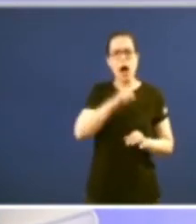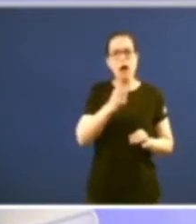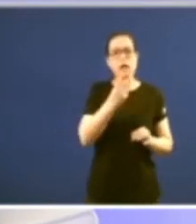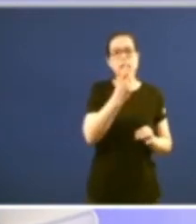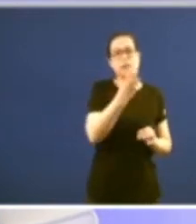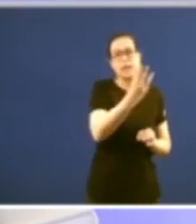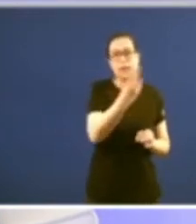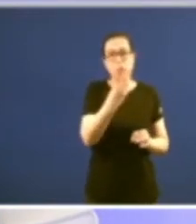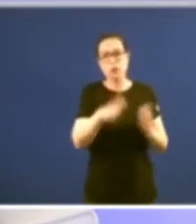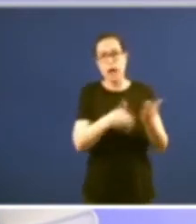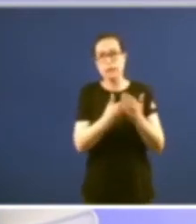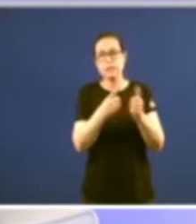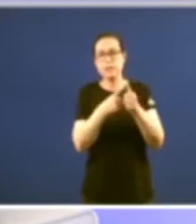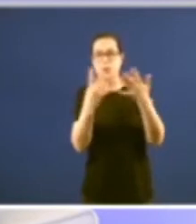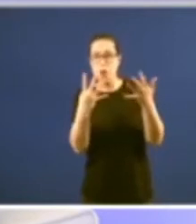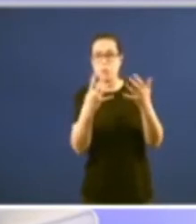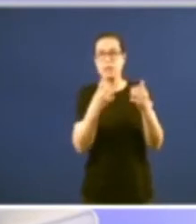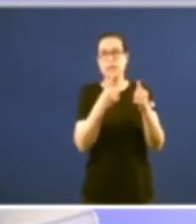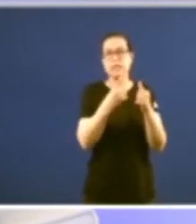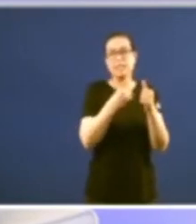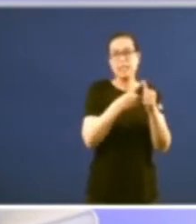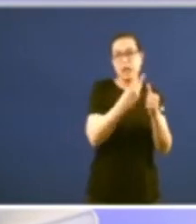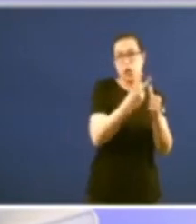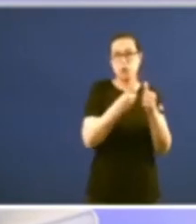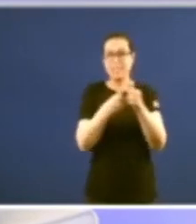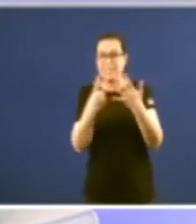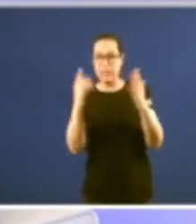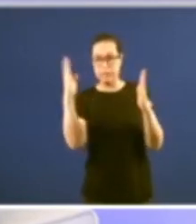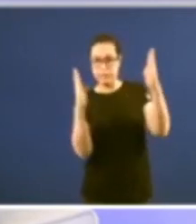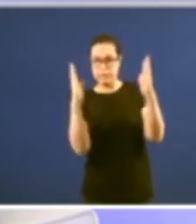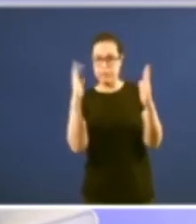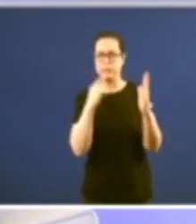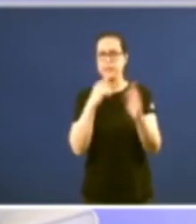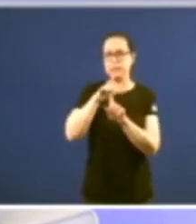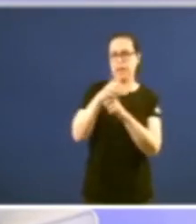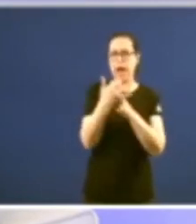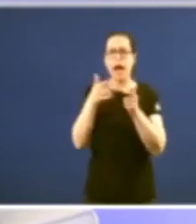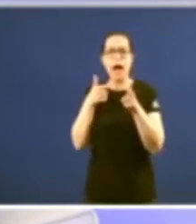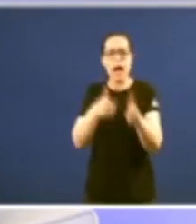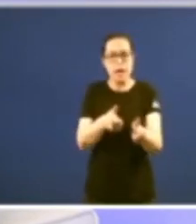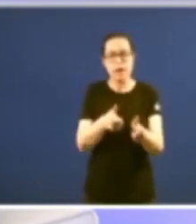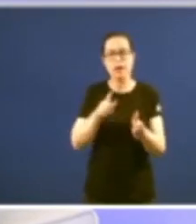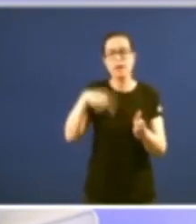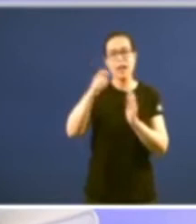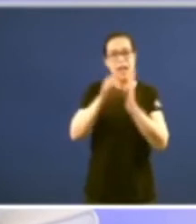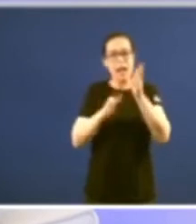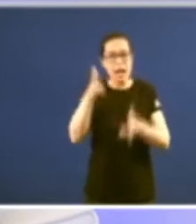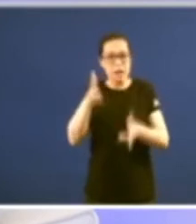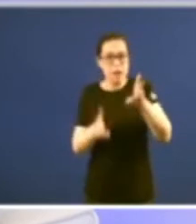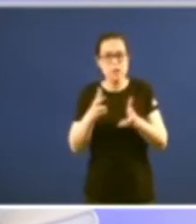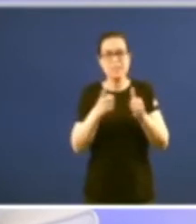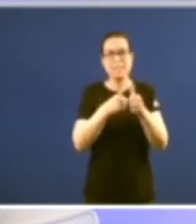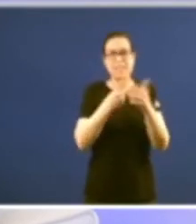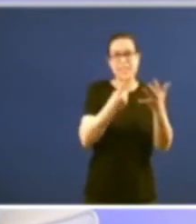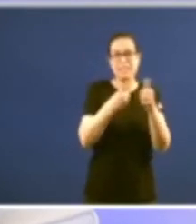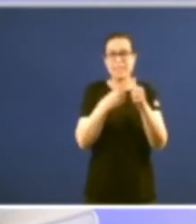39 en realidad entre o 32 e o 36 porque logo se declara o estado de guerra o país vasco aplicouse entre o 36 e o 37 cando